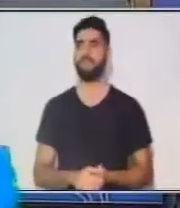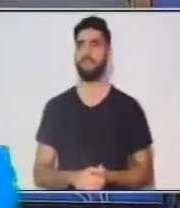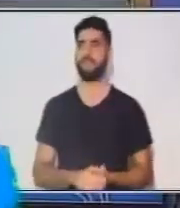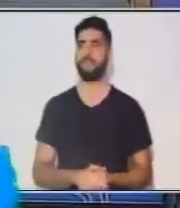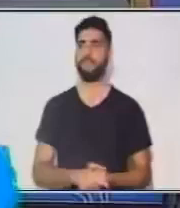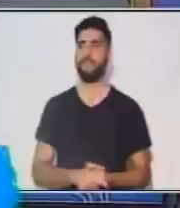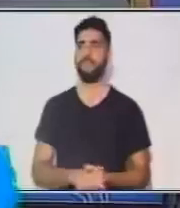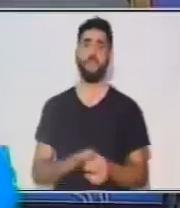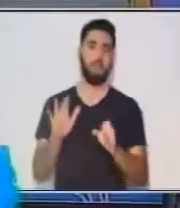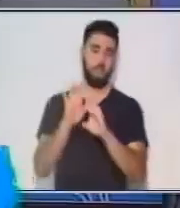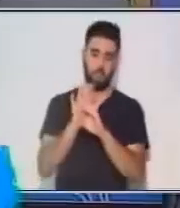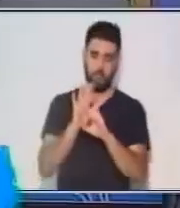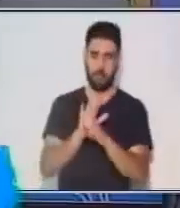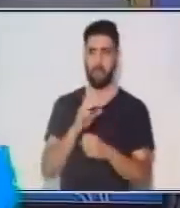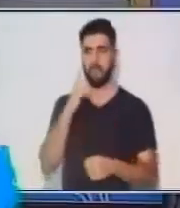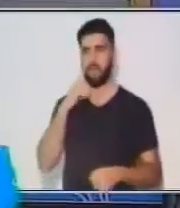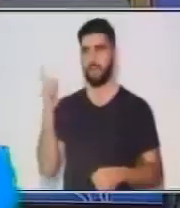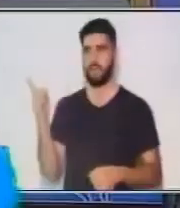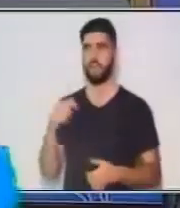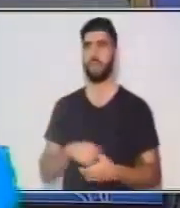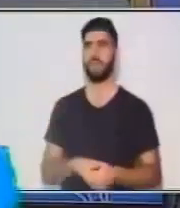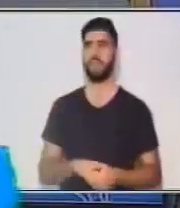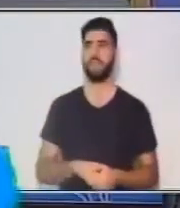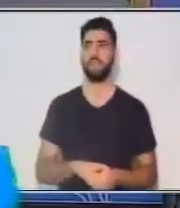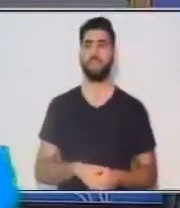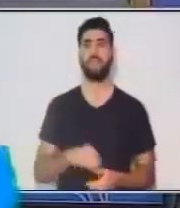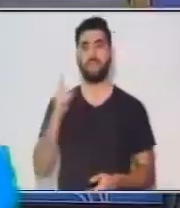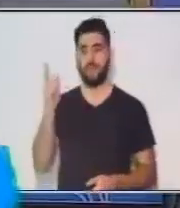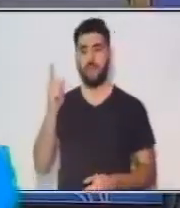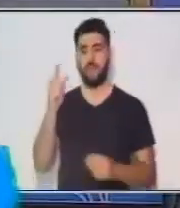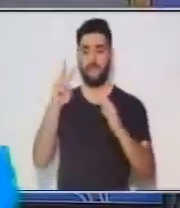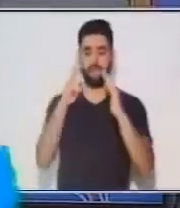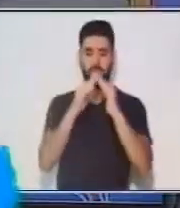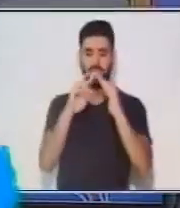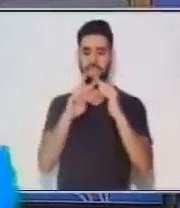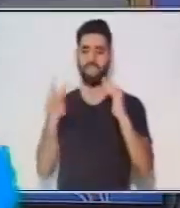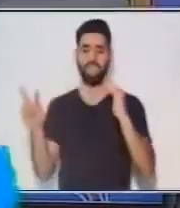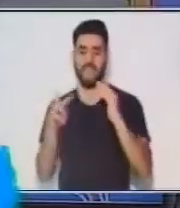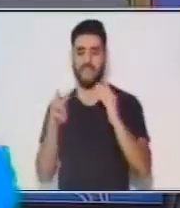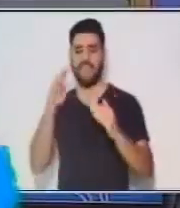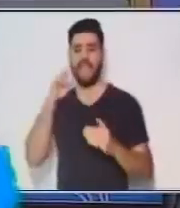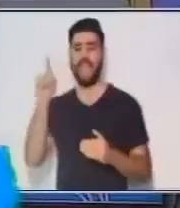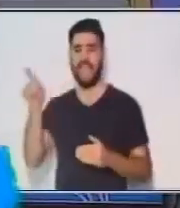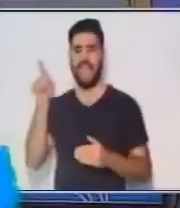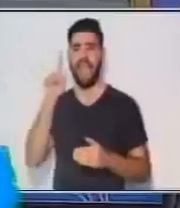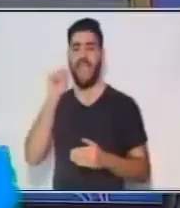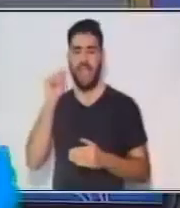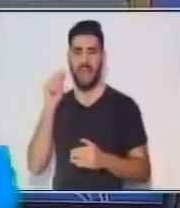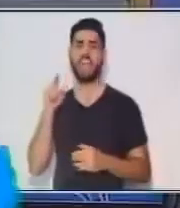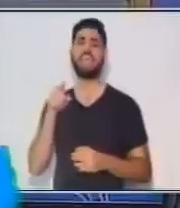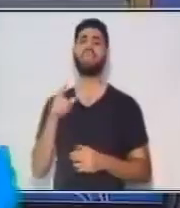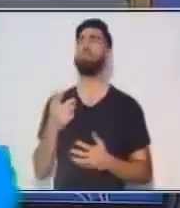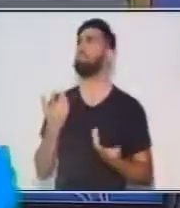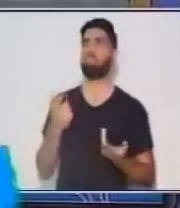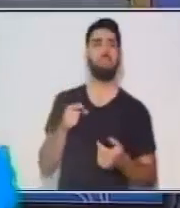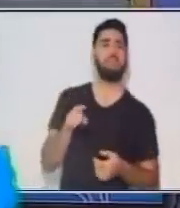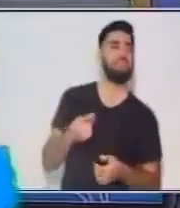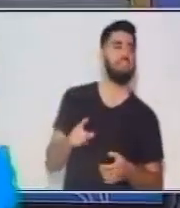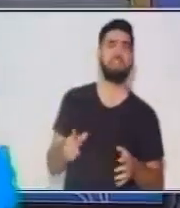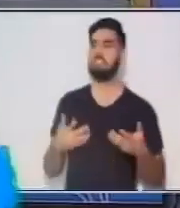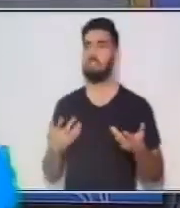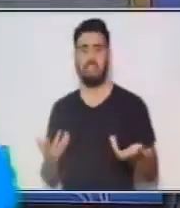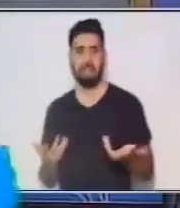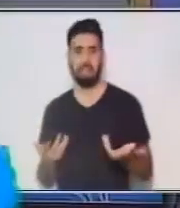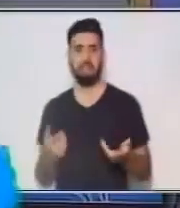ponemos, el de mi vecina, compró una cafetera, no vamos a distinguir bien de quien se está hablando en la oración.